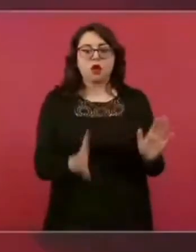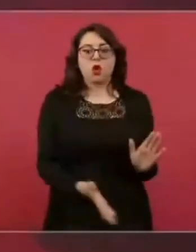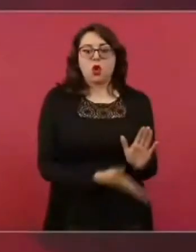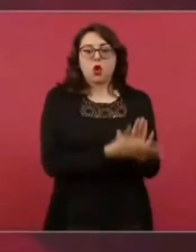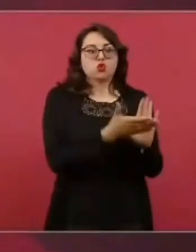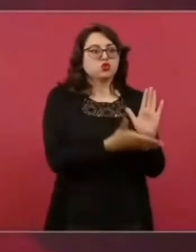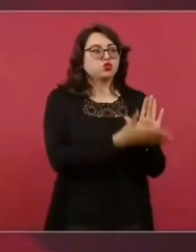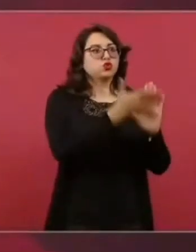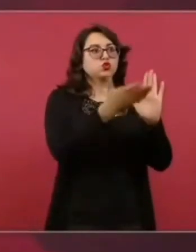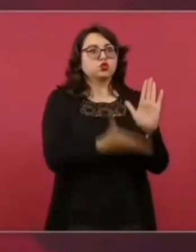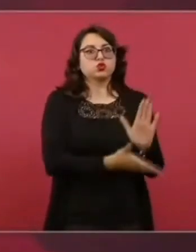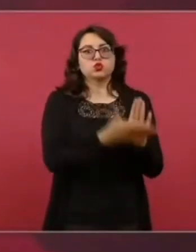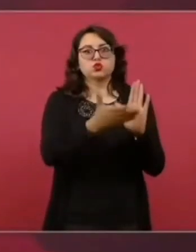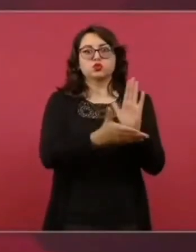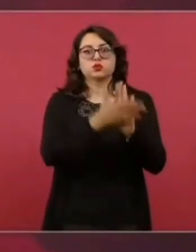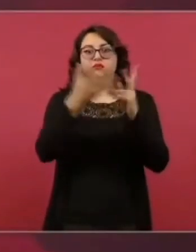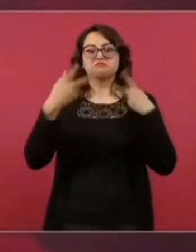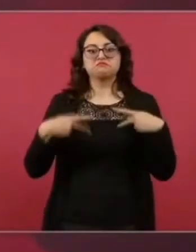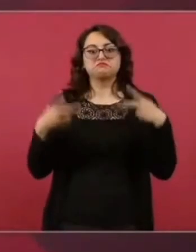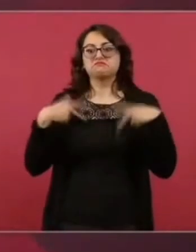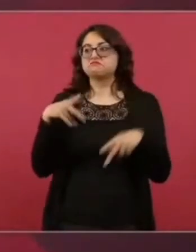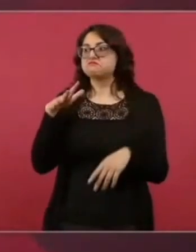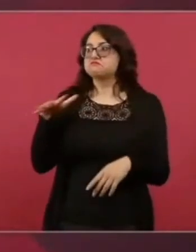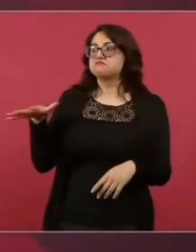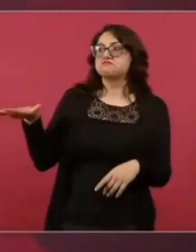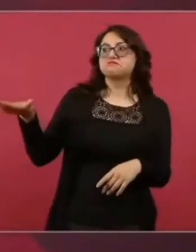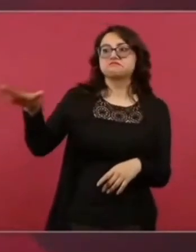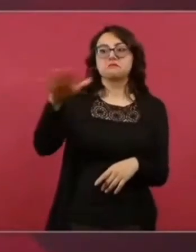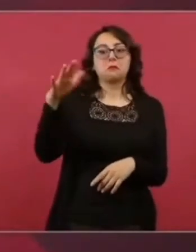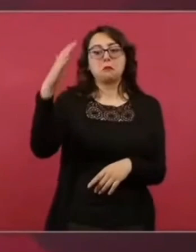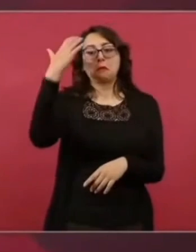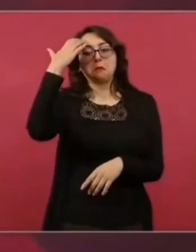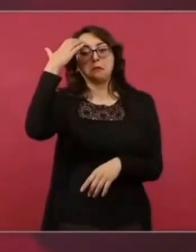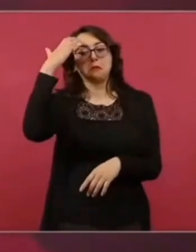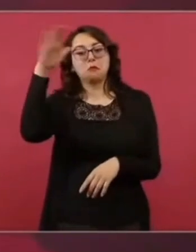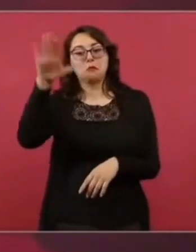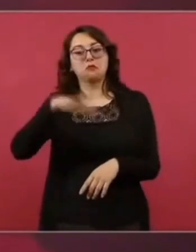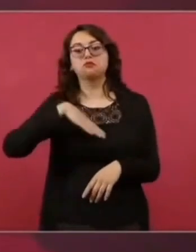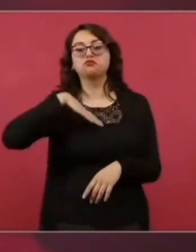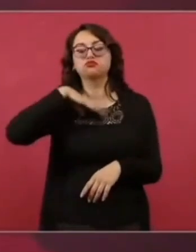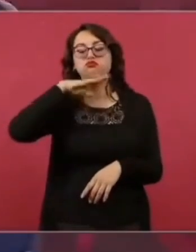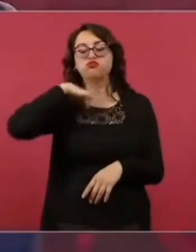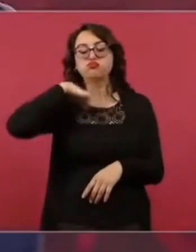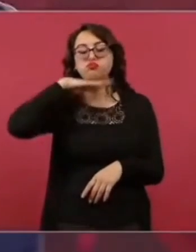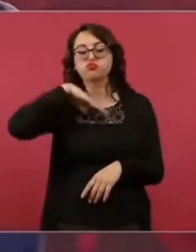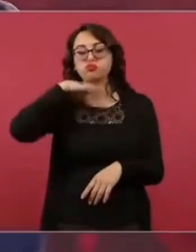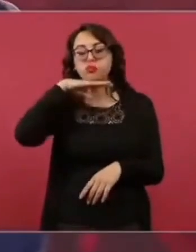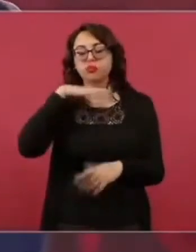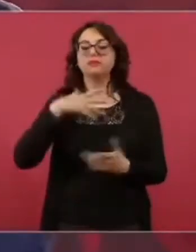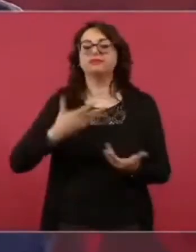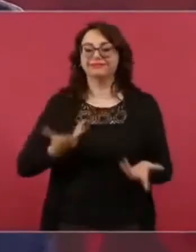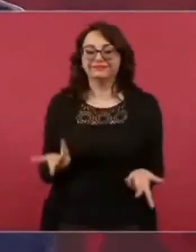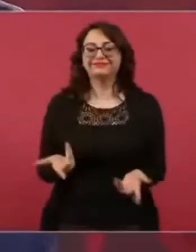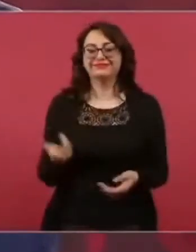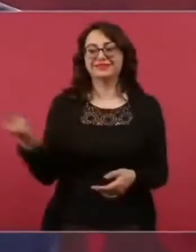el propósito de que no falte el agua.